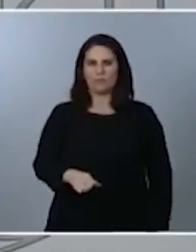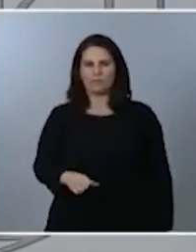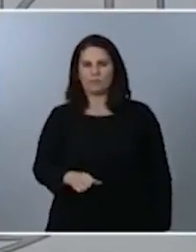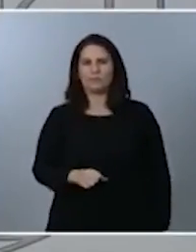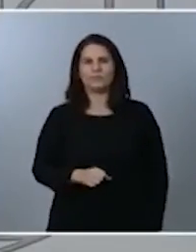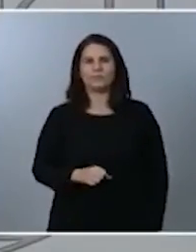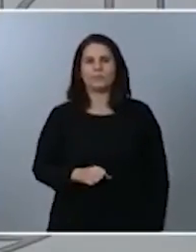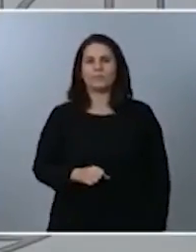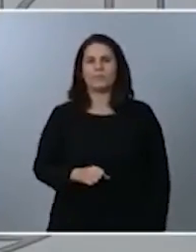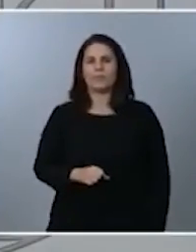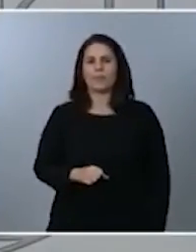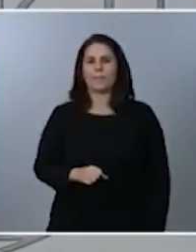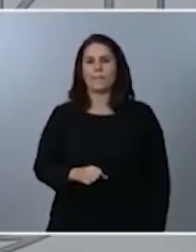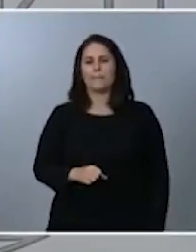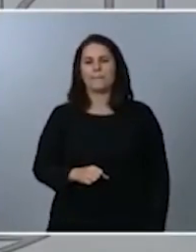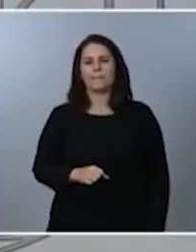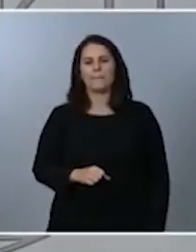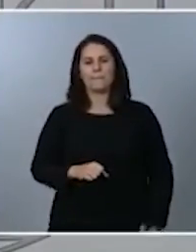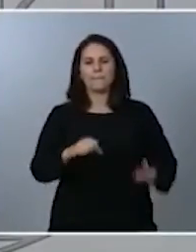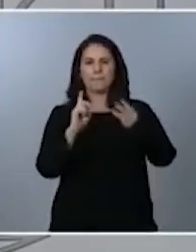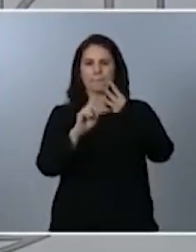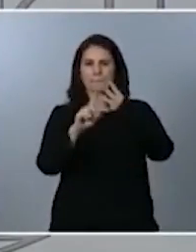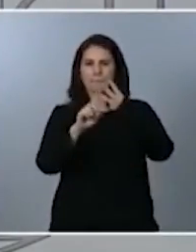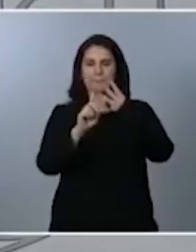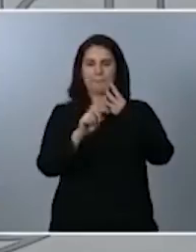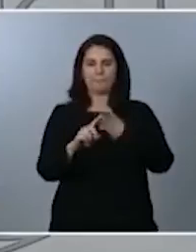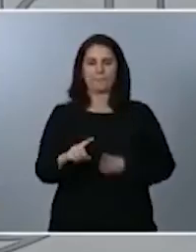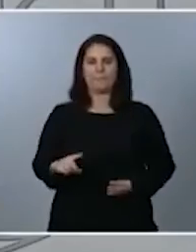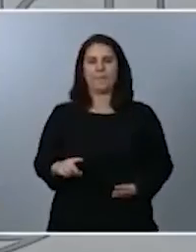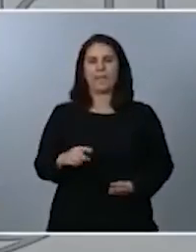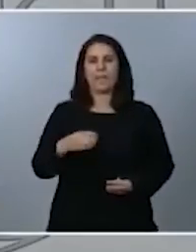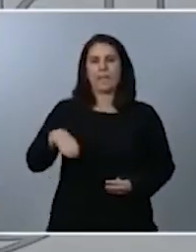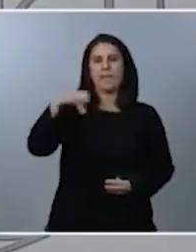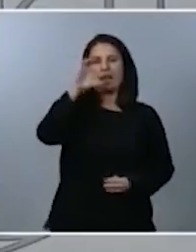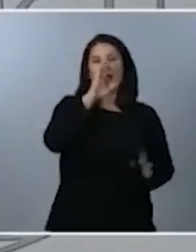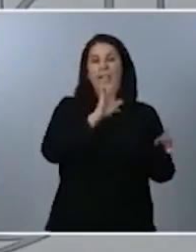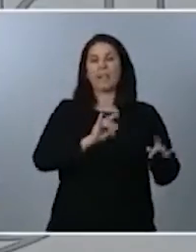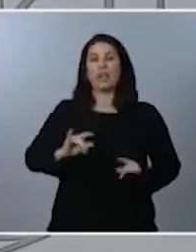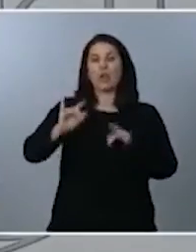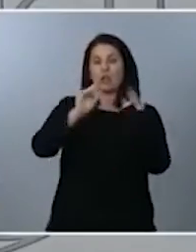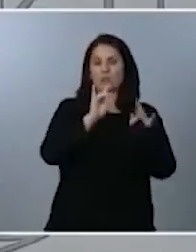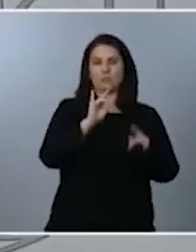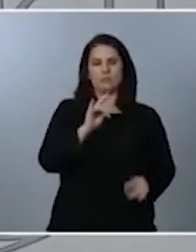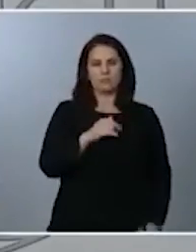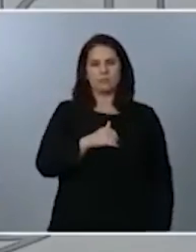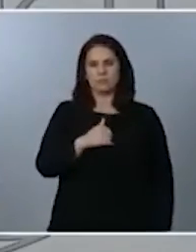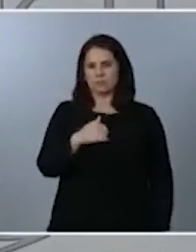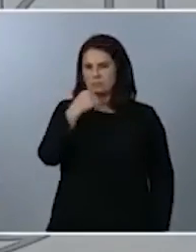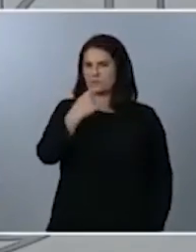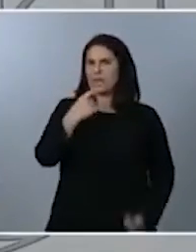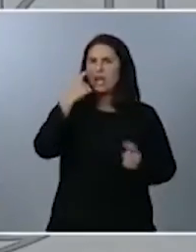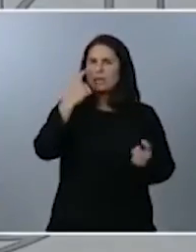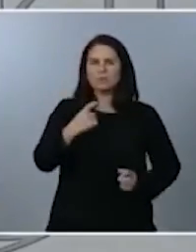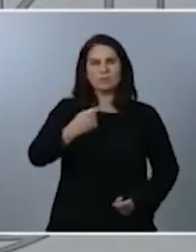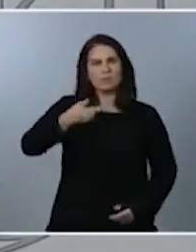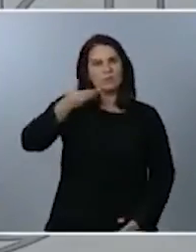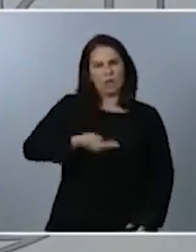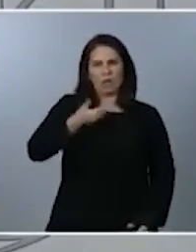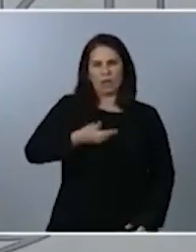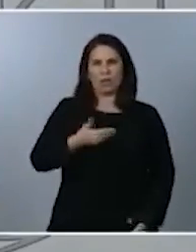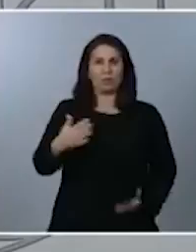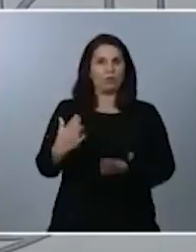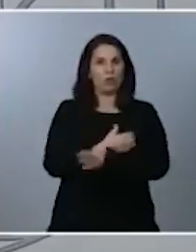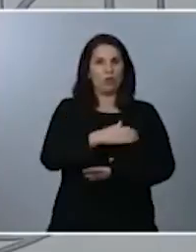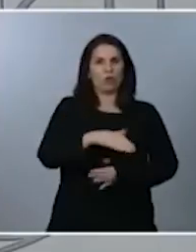respecto a la territorialización, decirle que se ha hecho un esfuerzo muy importante por parte de todos los ministerios para que, incluso,